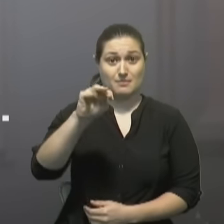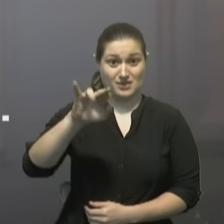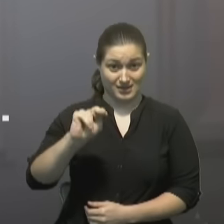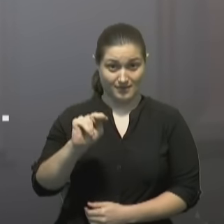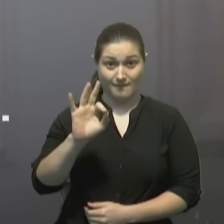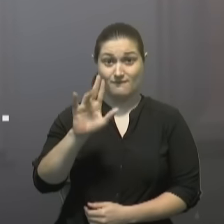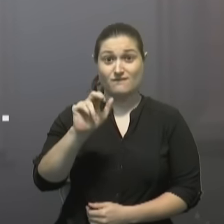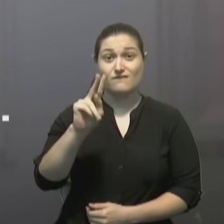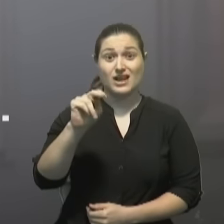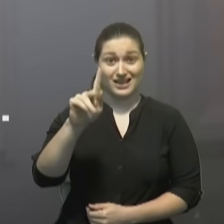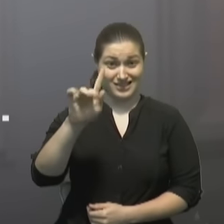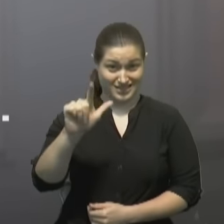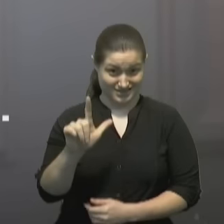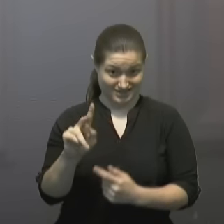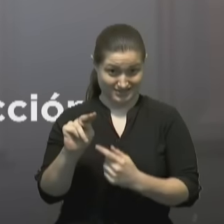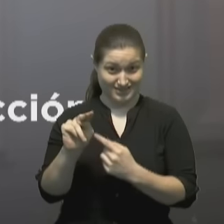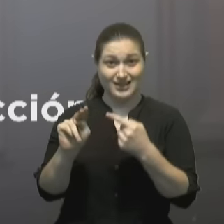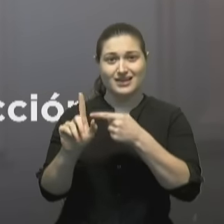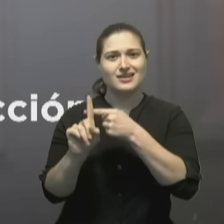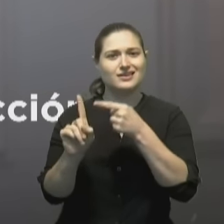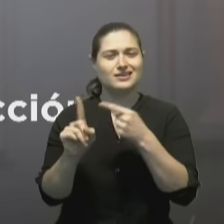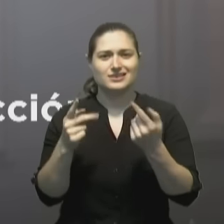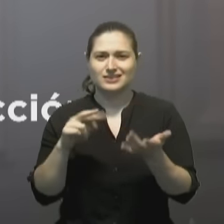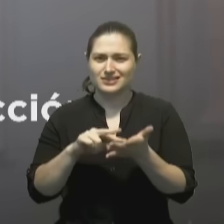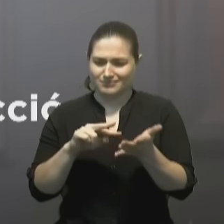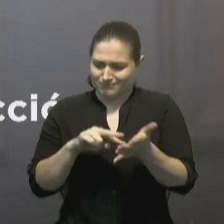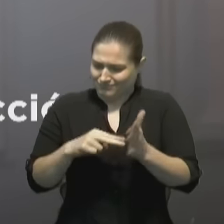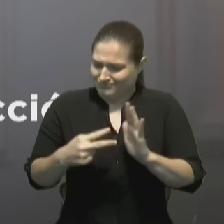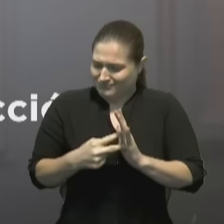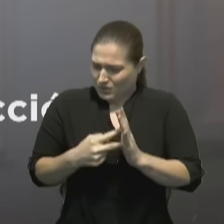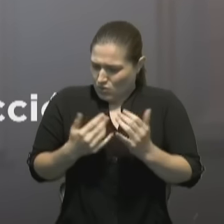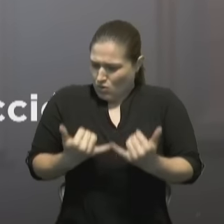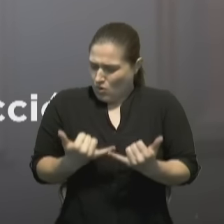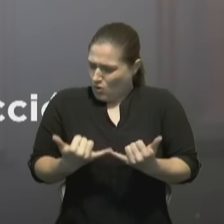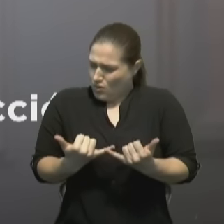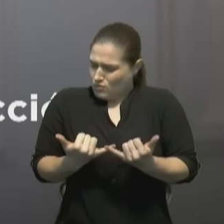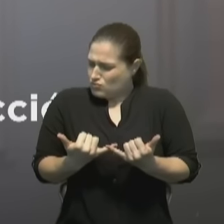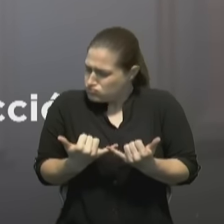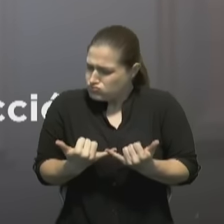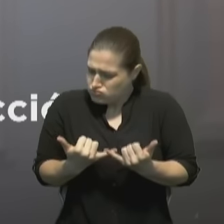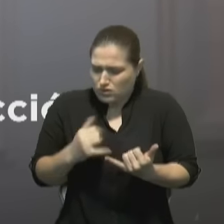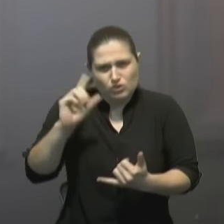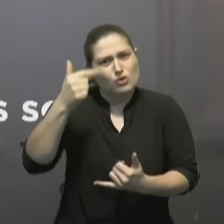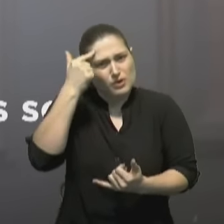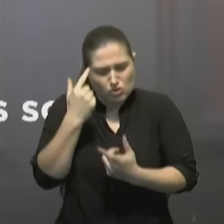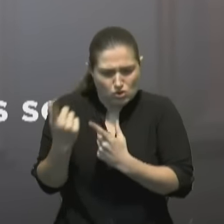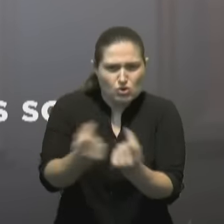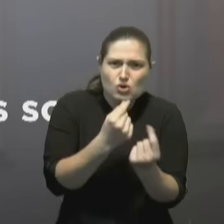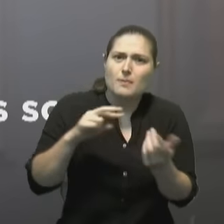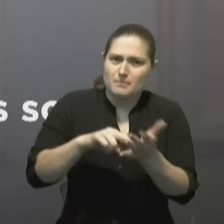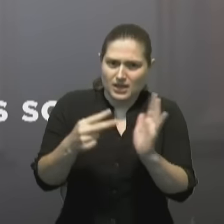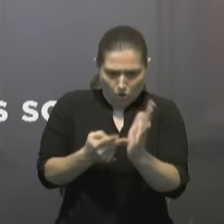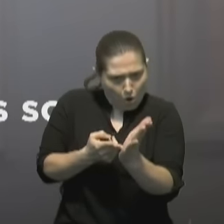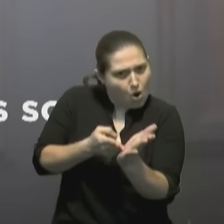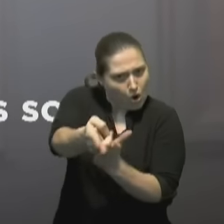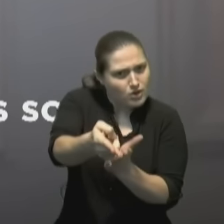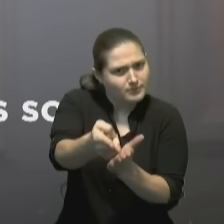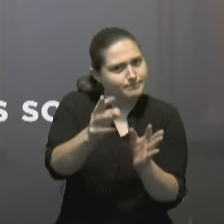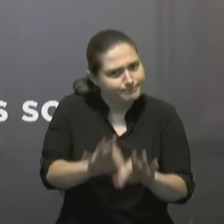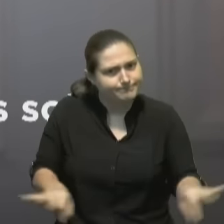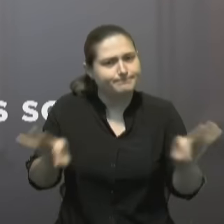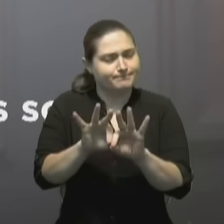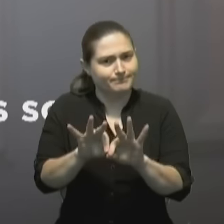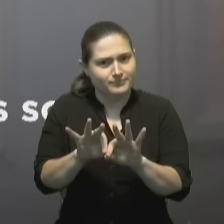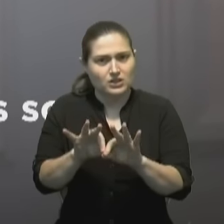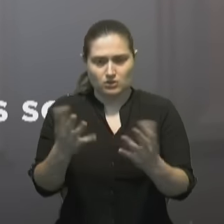siempre la mejor política. Y hoy, más que nunca, quiero reafirmar mi convicción de que la transparencia y la verdad